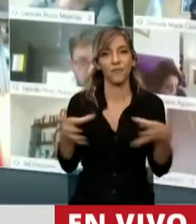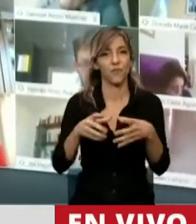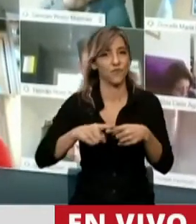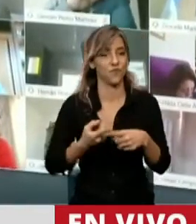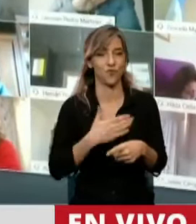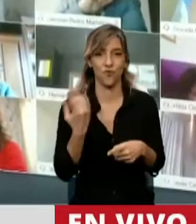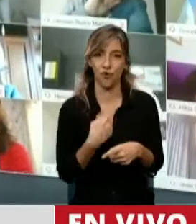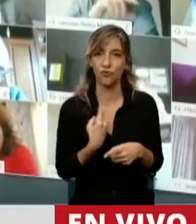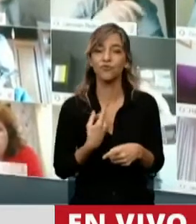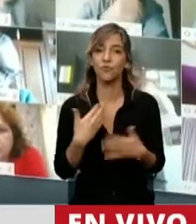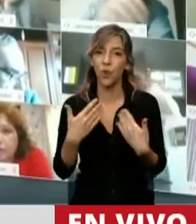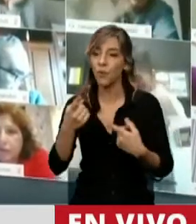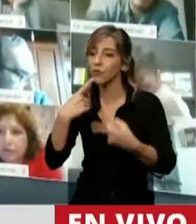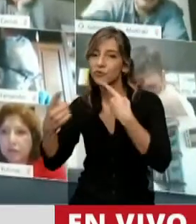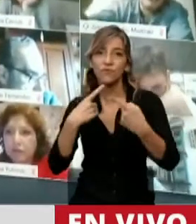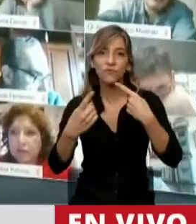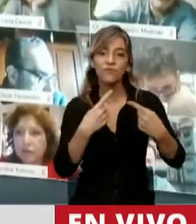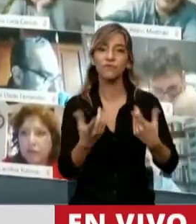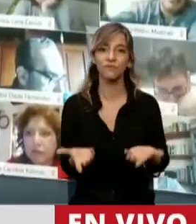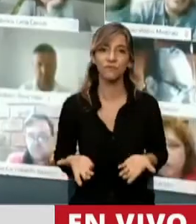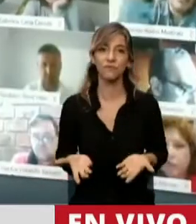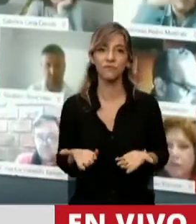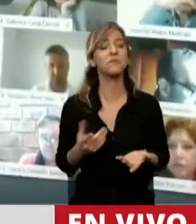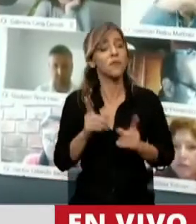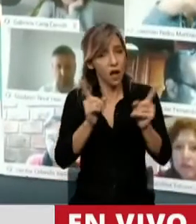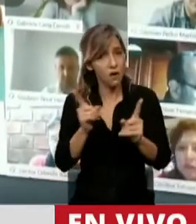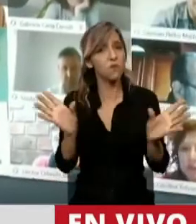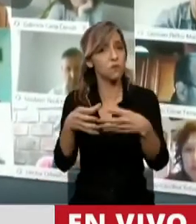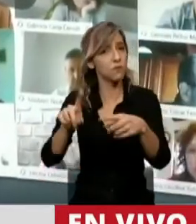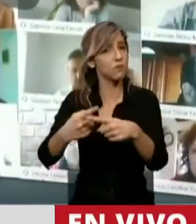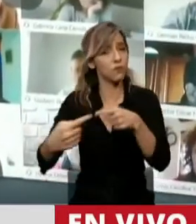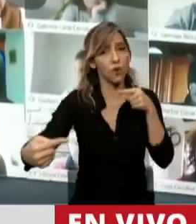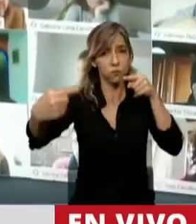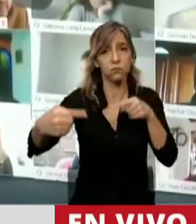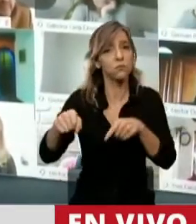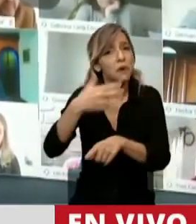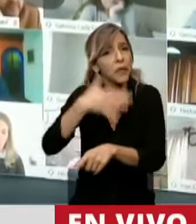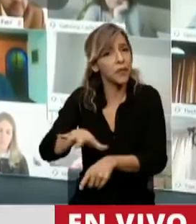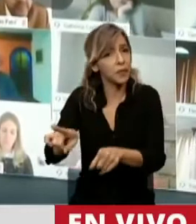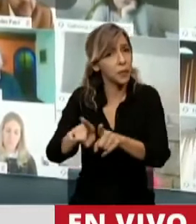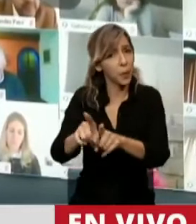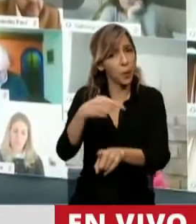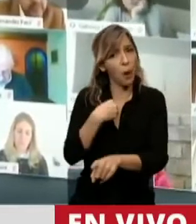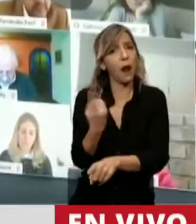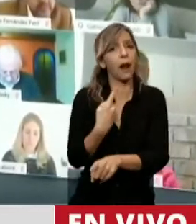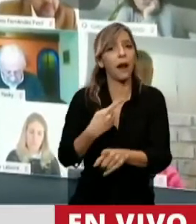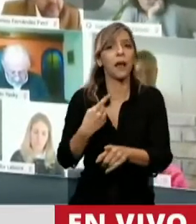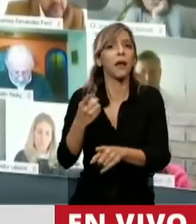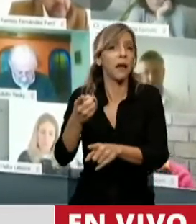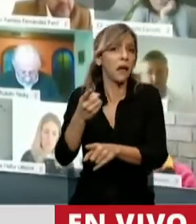presidente, y de nuestro jefe de bloque, y también una parte de la oposición que entiende, como nosotros, que ese es el camino.